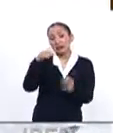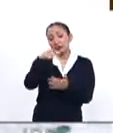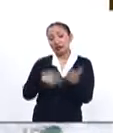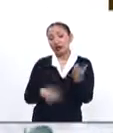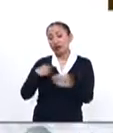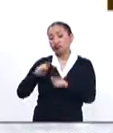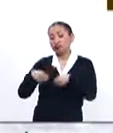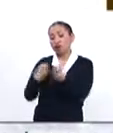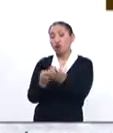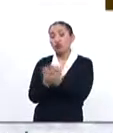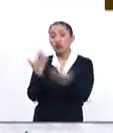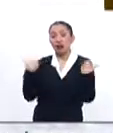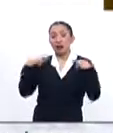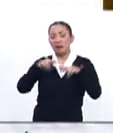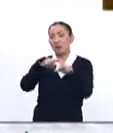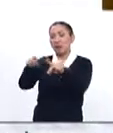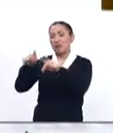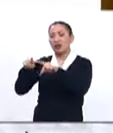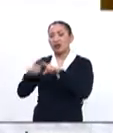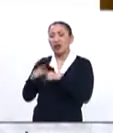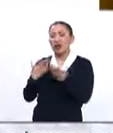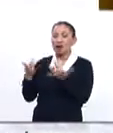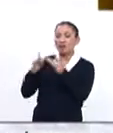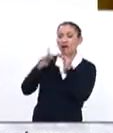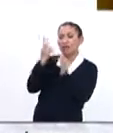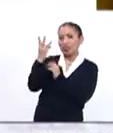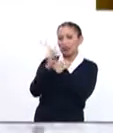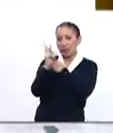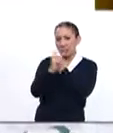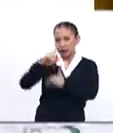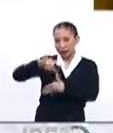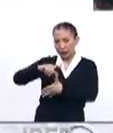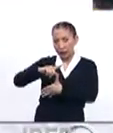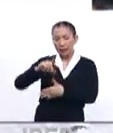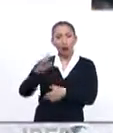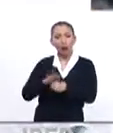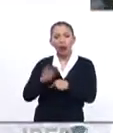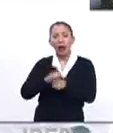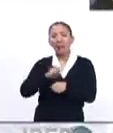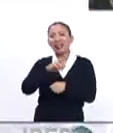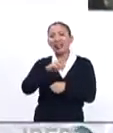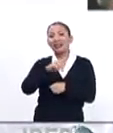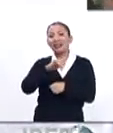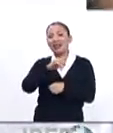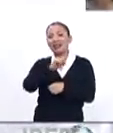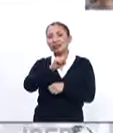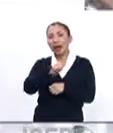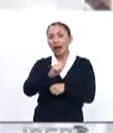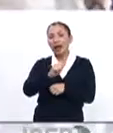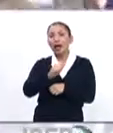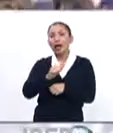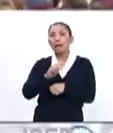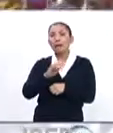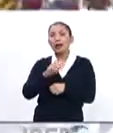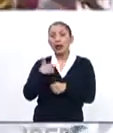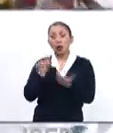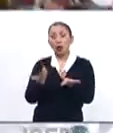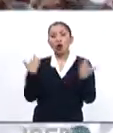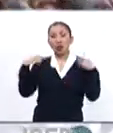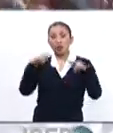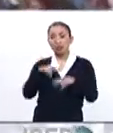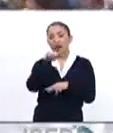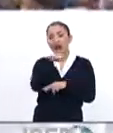el nombramiento de nuevos representantes diplomáticos en tres países de Latinoamérica. Se trata de María Teresa Belandria como